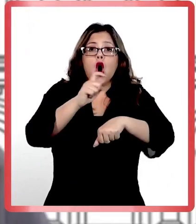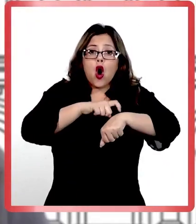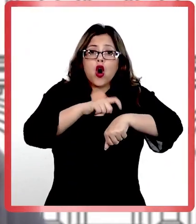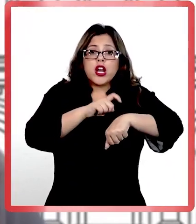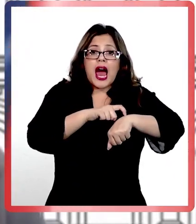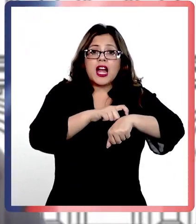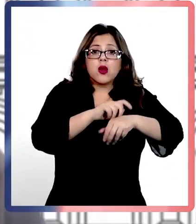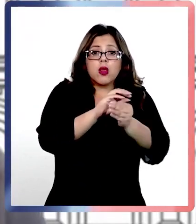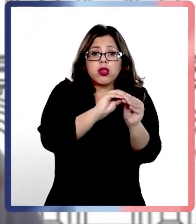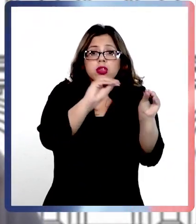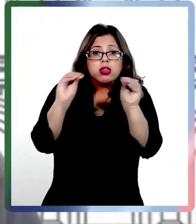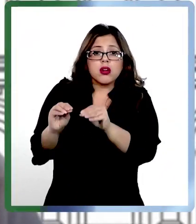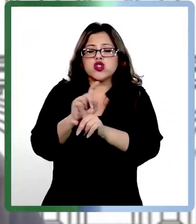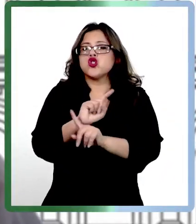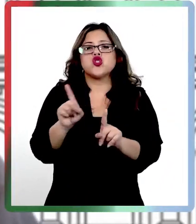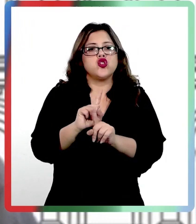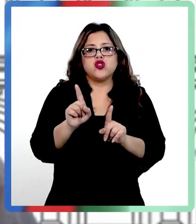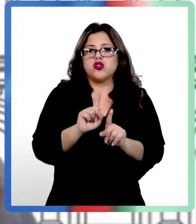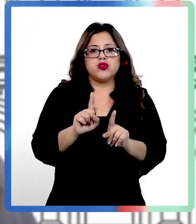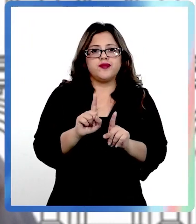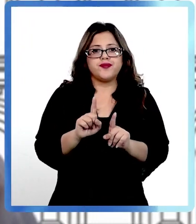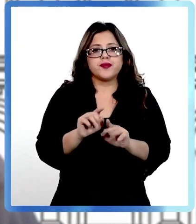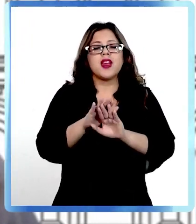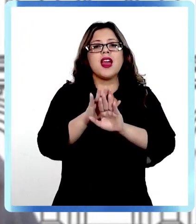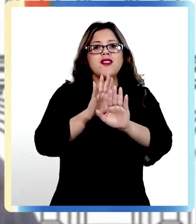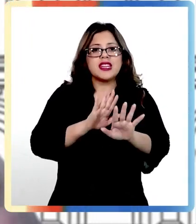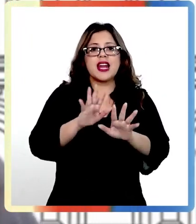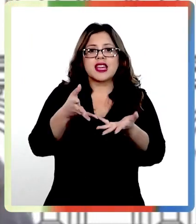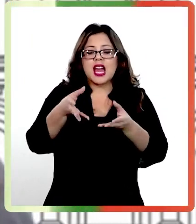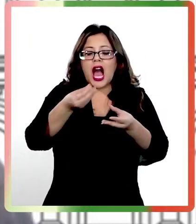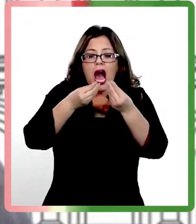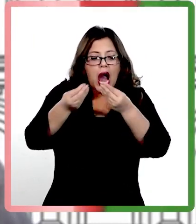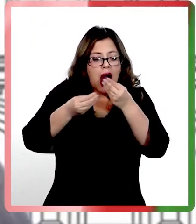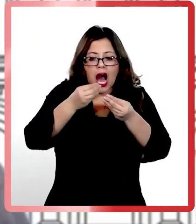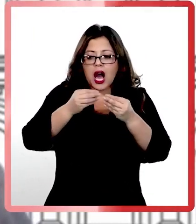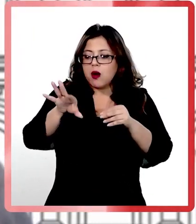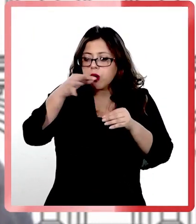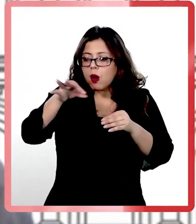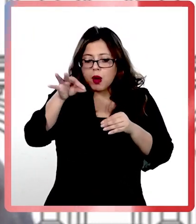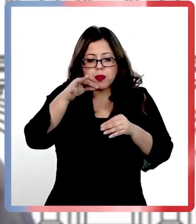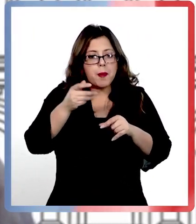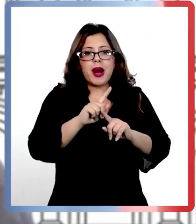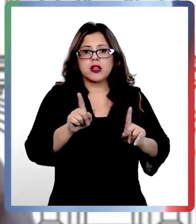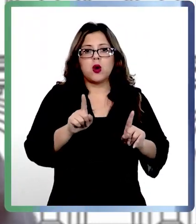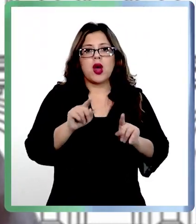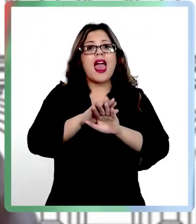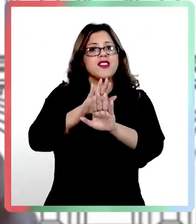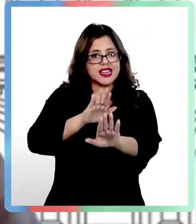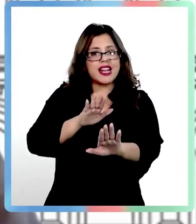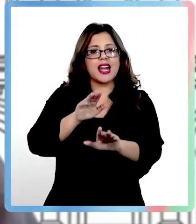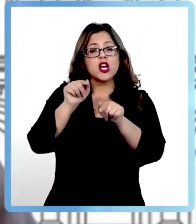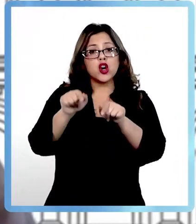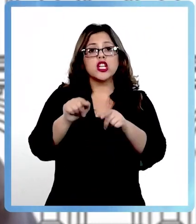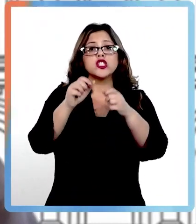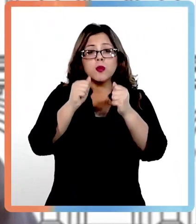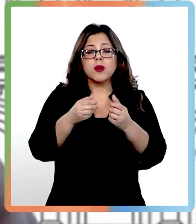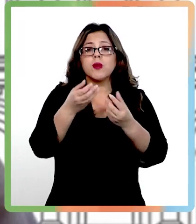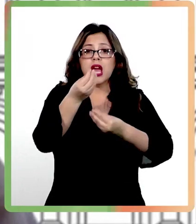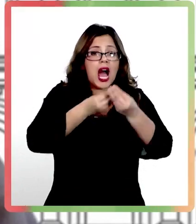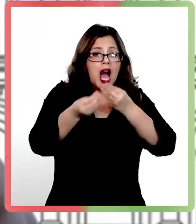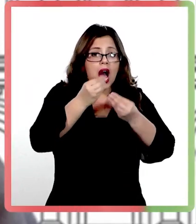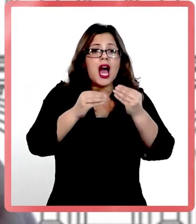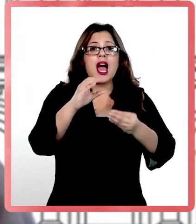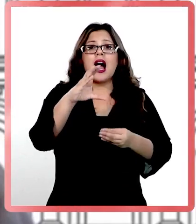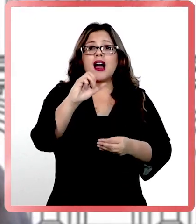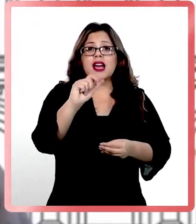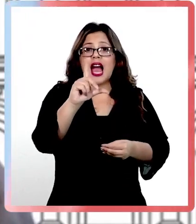ojalá no correr los horarios. Yo creo que eso es bien importante y evitar el picoteo a toda costa. Yo creo que ahí podemos ingerir una